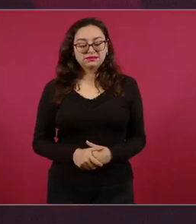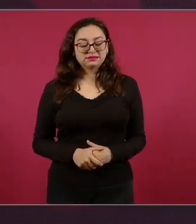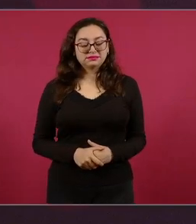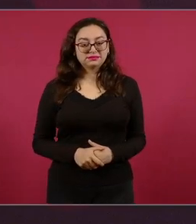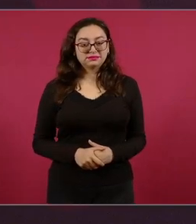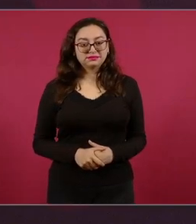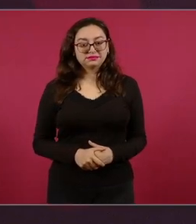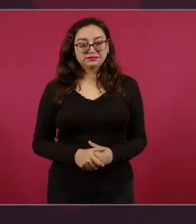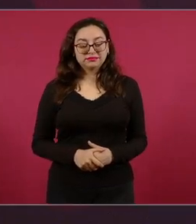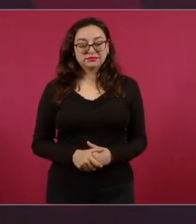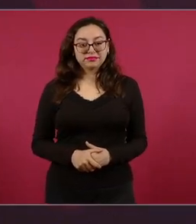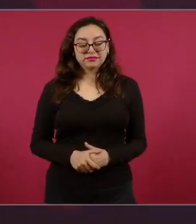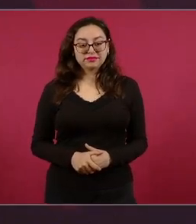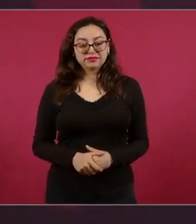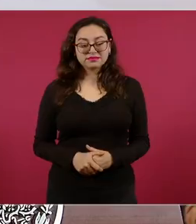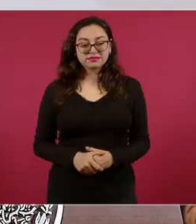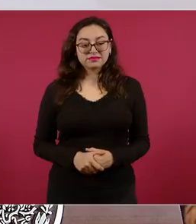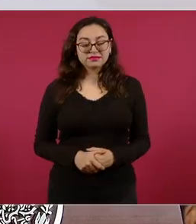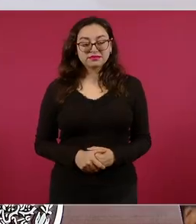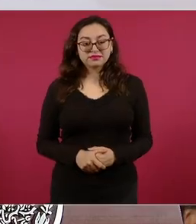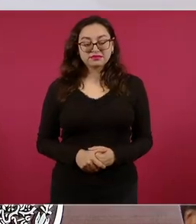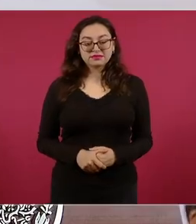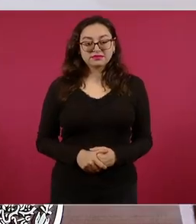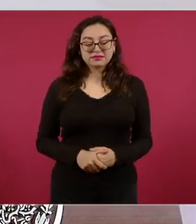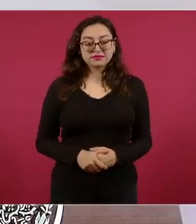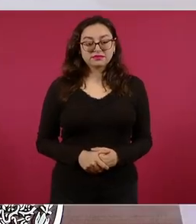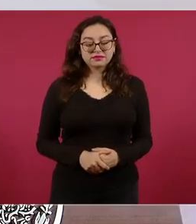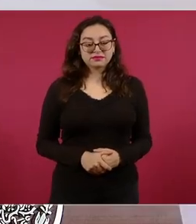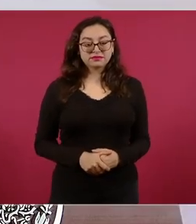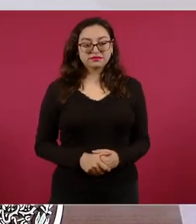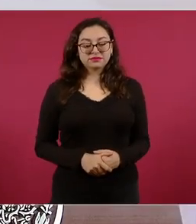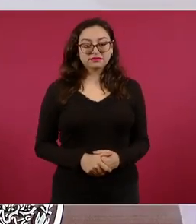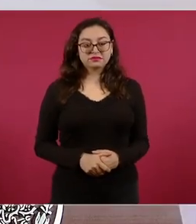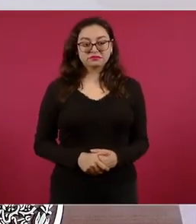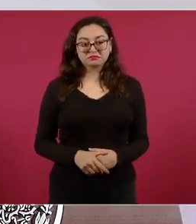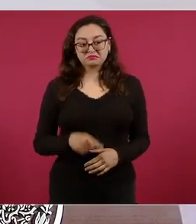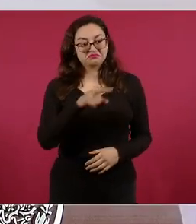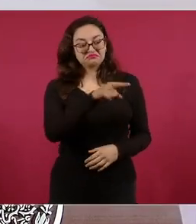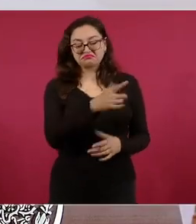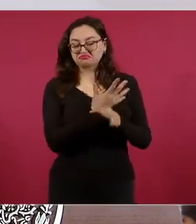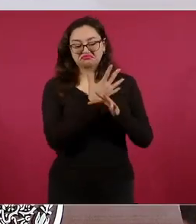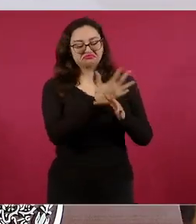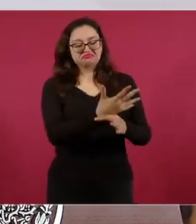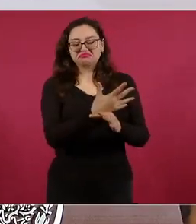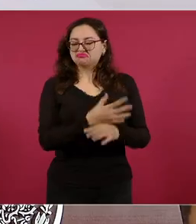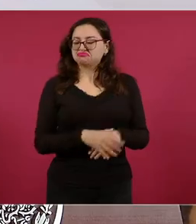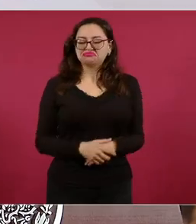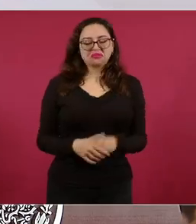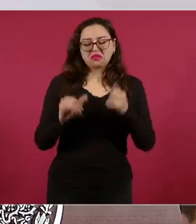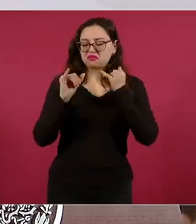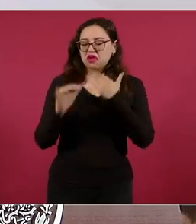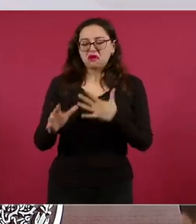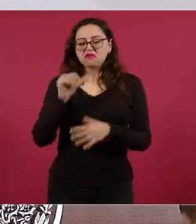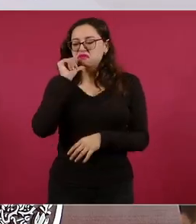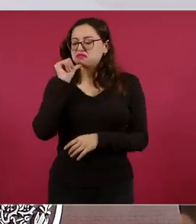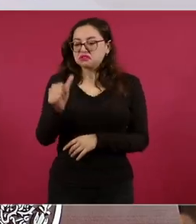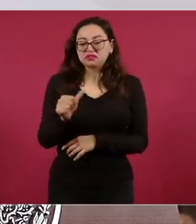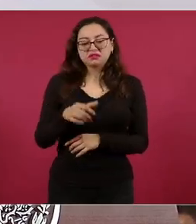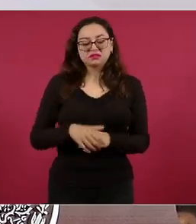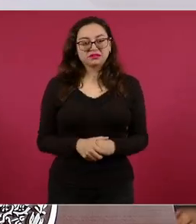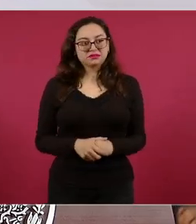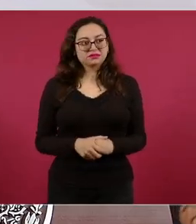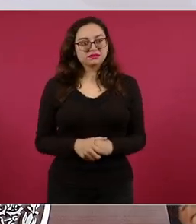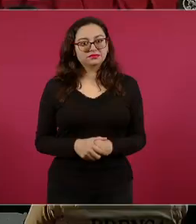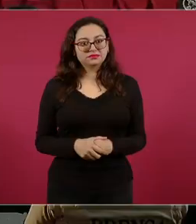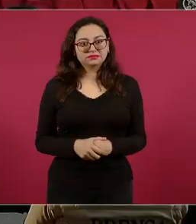en un manifiesto de que no había habido fraude, de